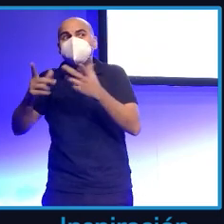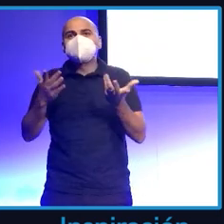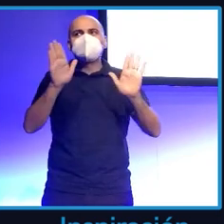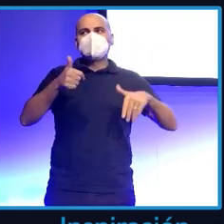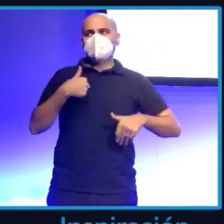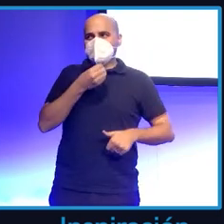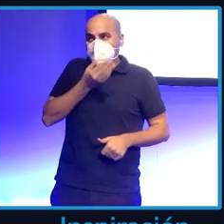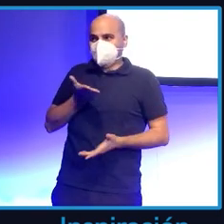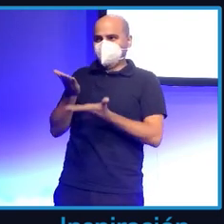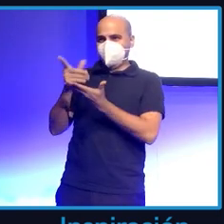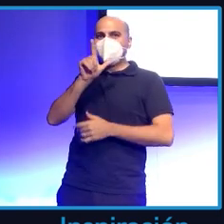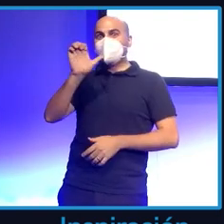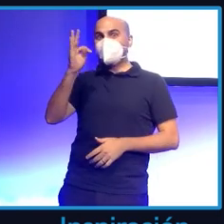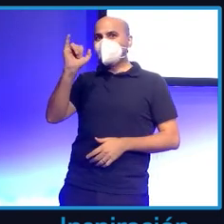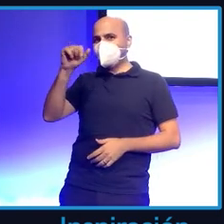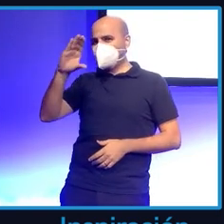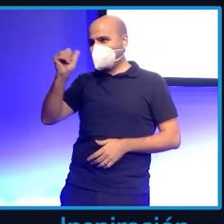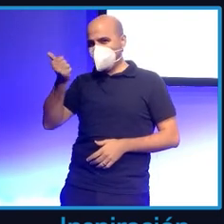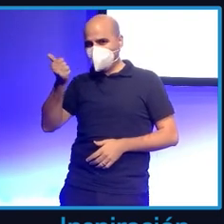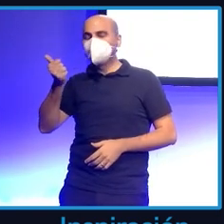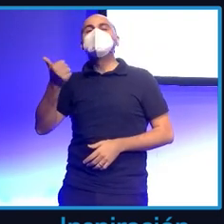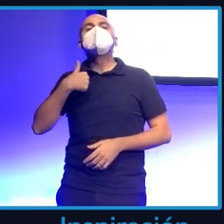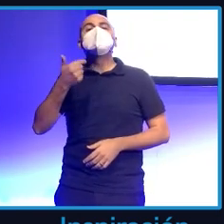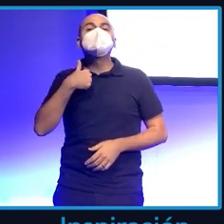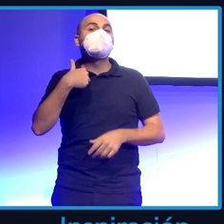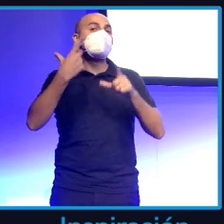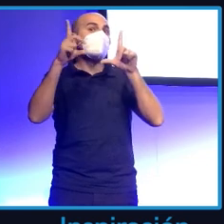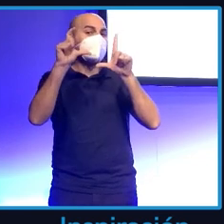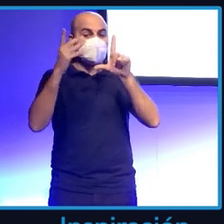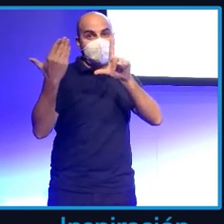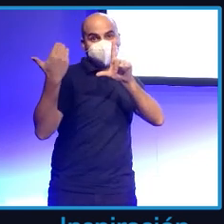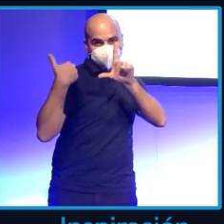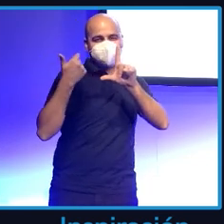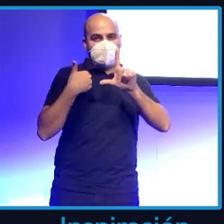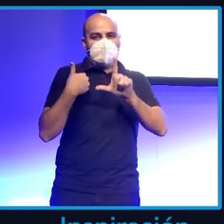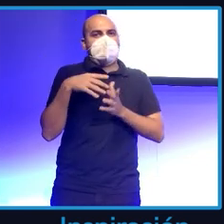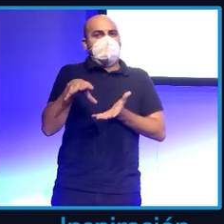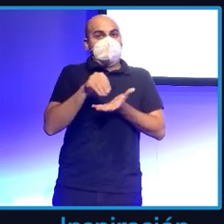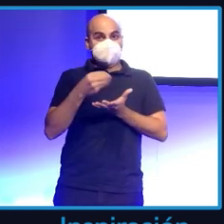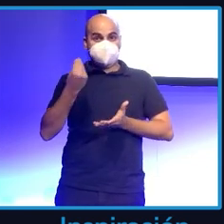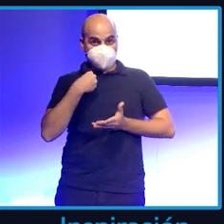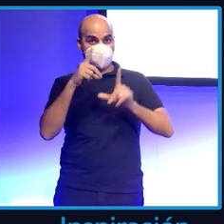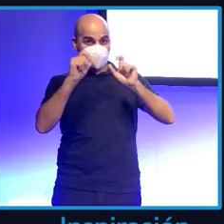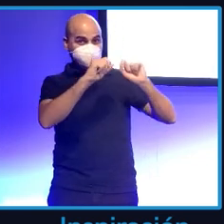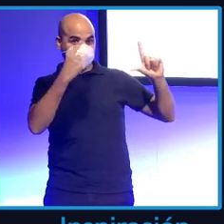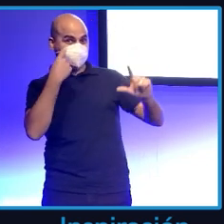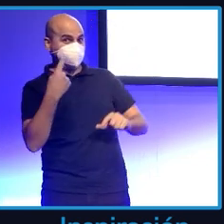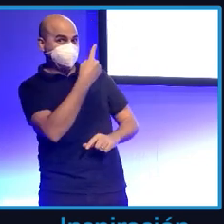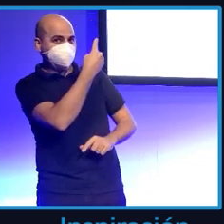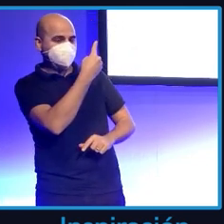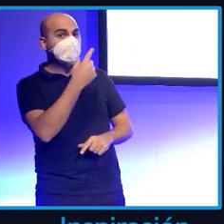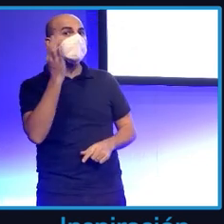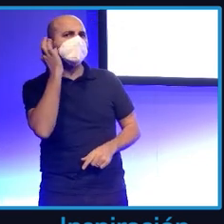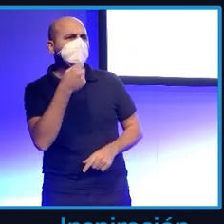Leticia. Entonces, he cogido una foto de ayer, ¿vale? Y que es esta que estáis viendo. Disculpa, Jorge,